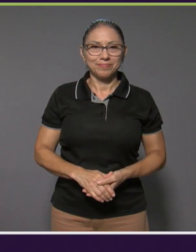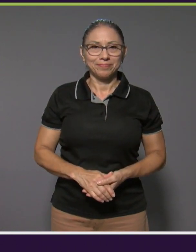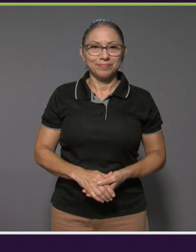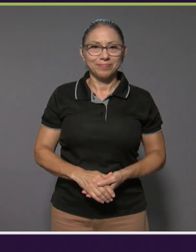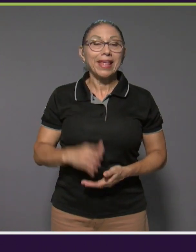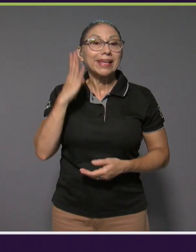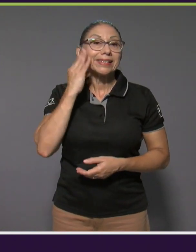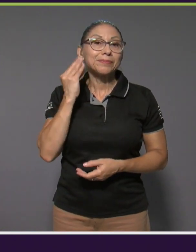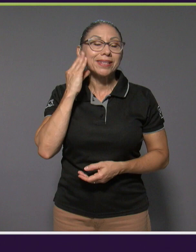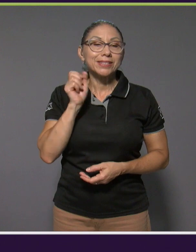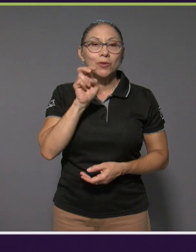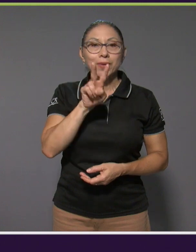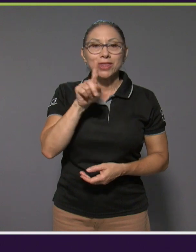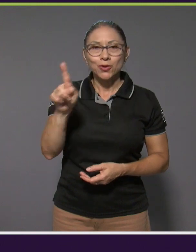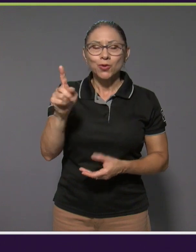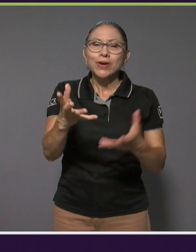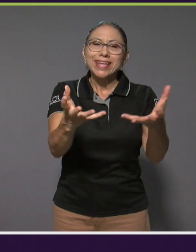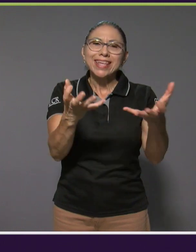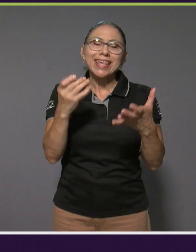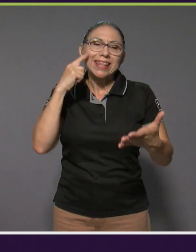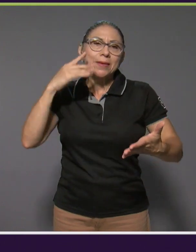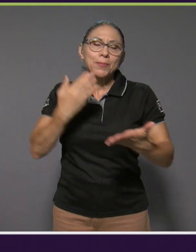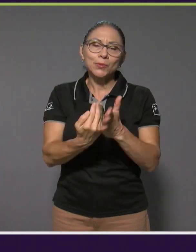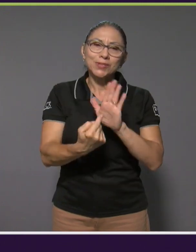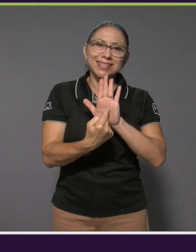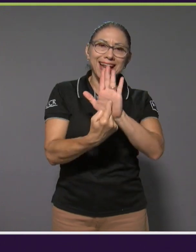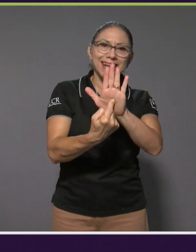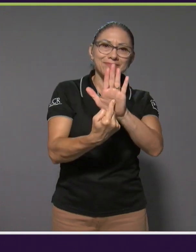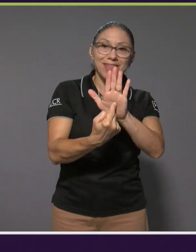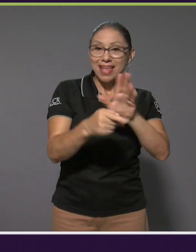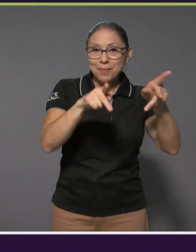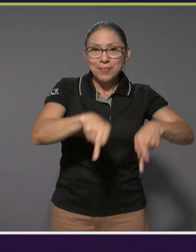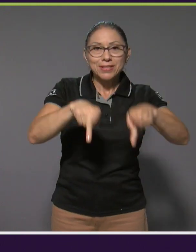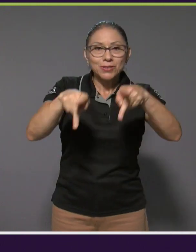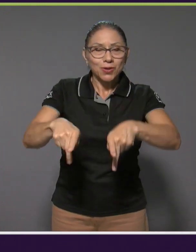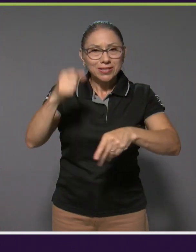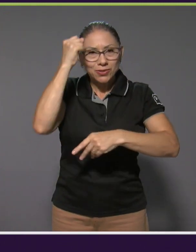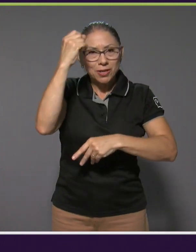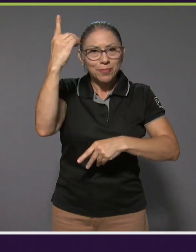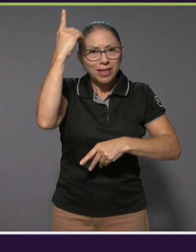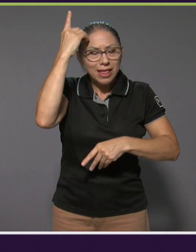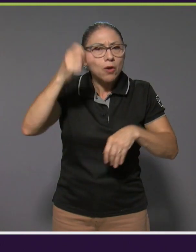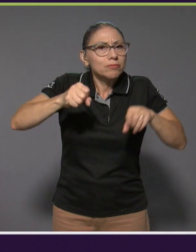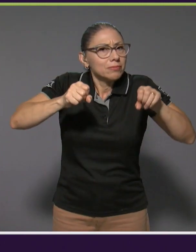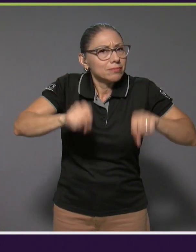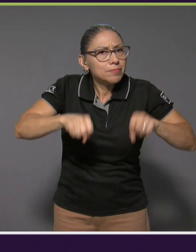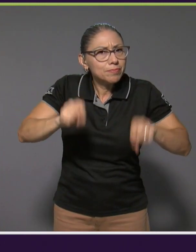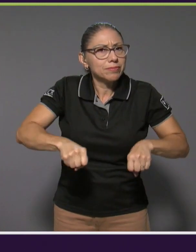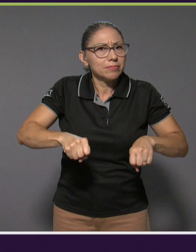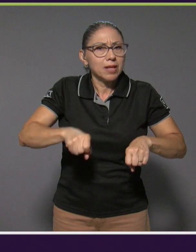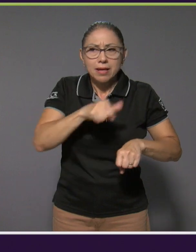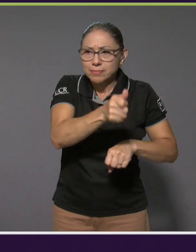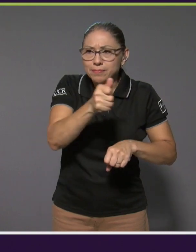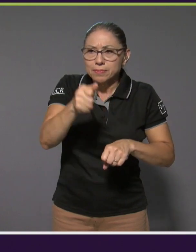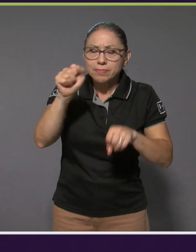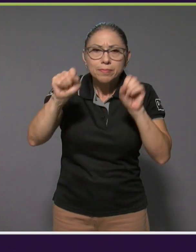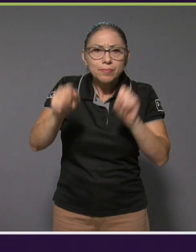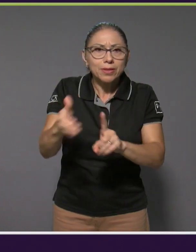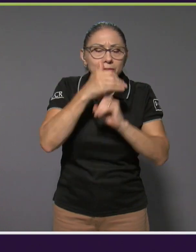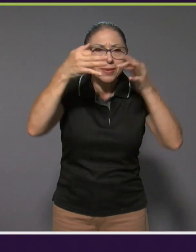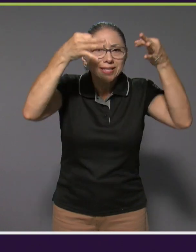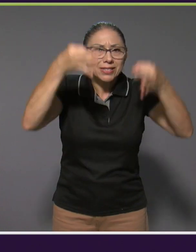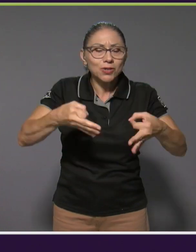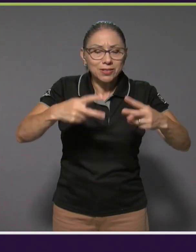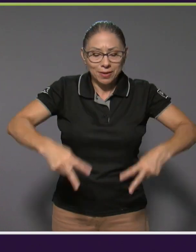Expedición 21 pretende demostrar las capacidades que tienen las personas con síndrome de Down para tomar decisiones para una vida